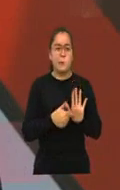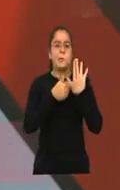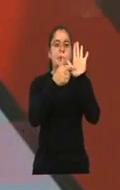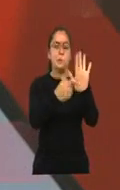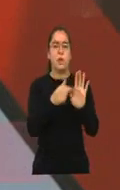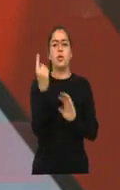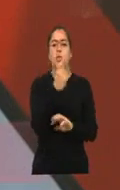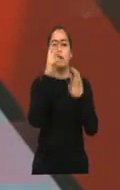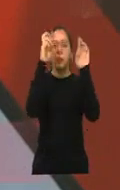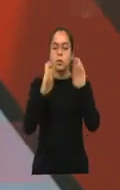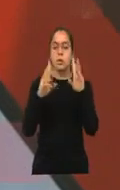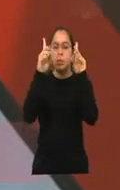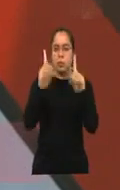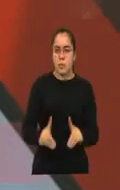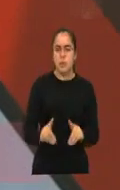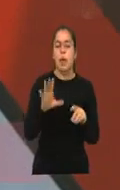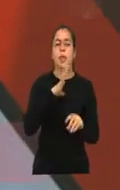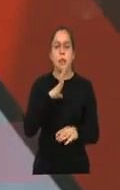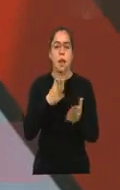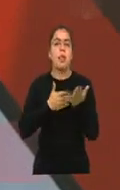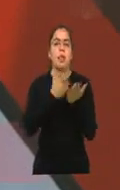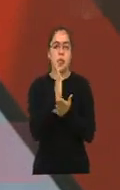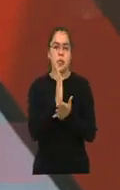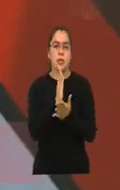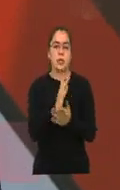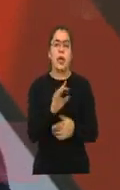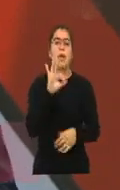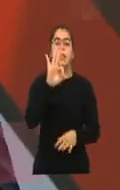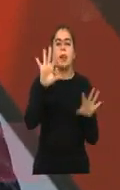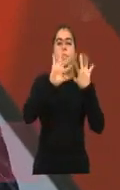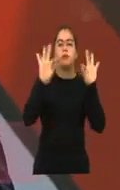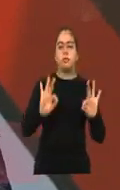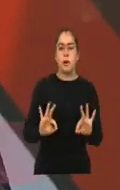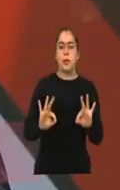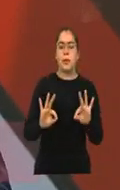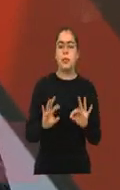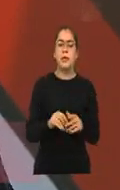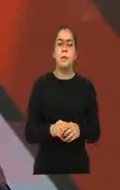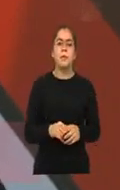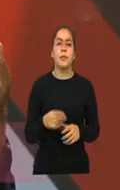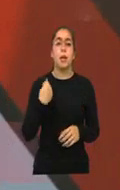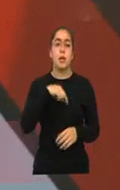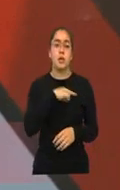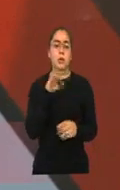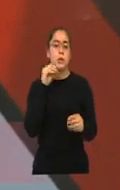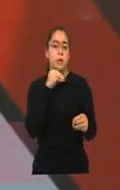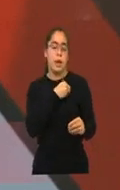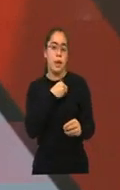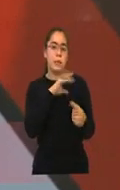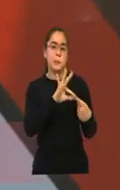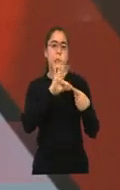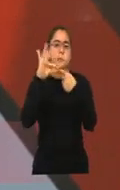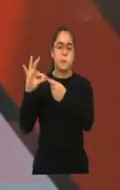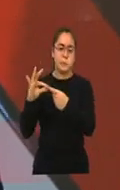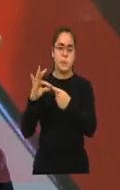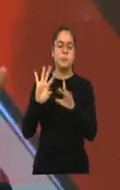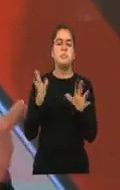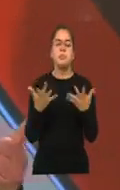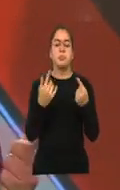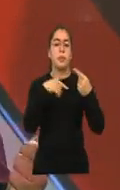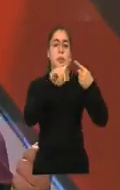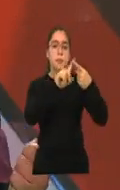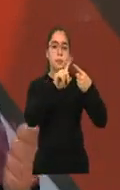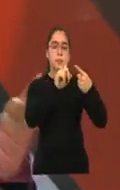como sujetos de derecho. Y hay tres ámbitos especiales en los que queremos, de alguna manera, involucrarnos y participar. El ámbito del